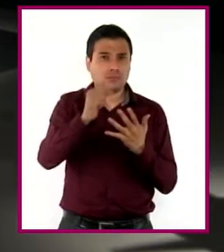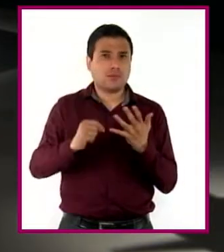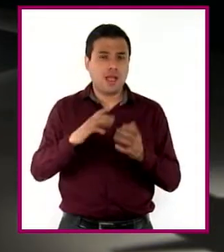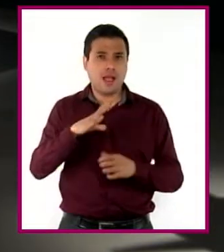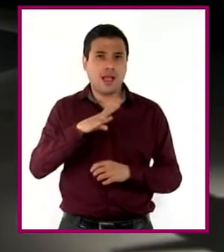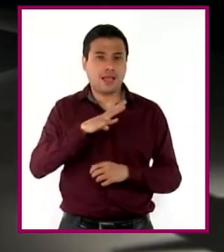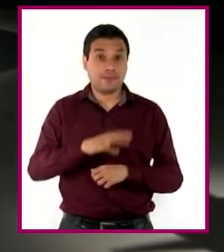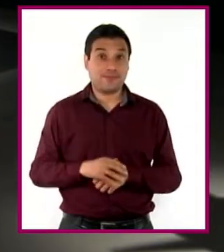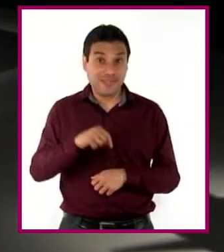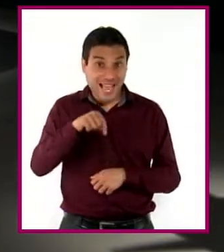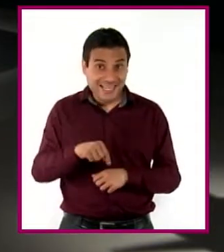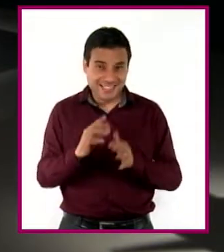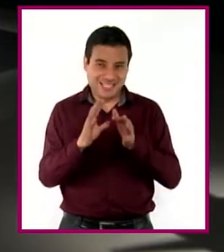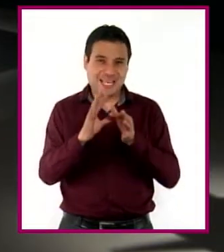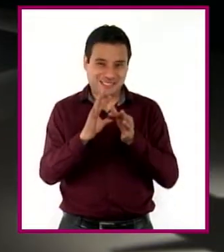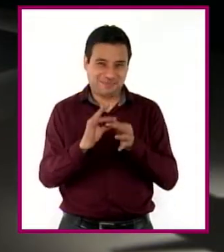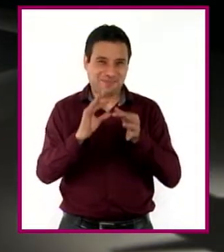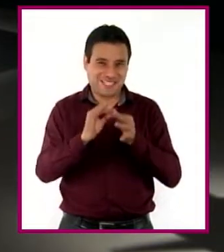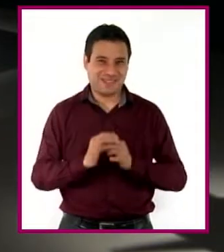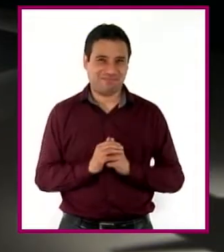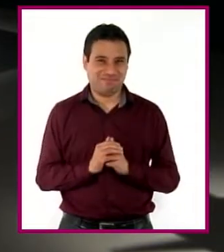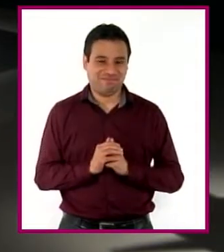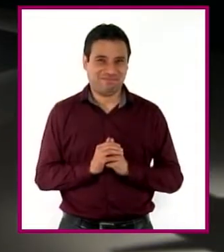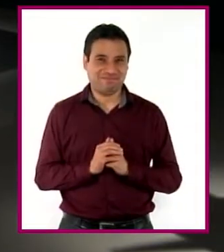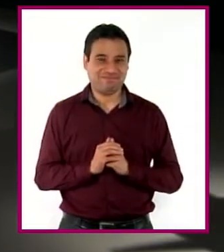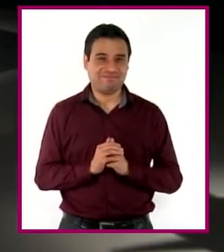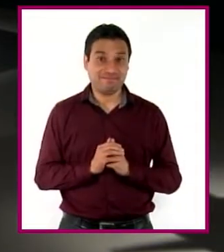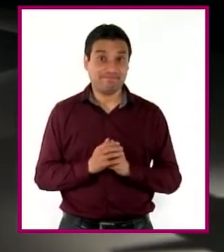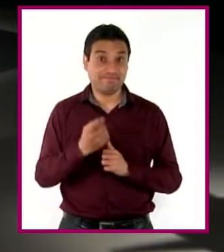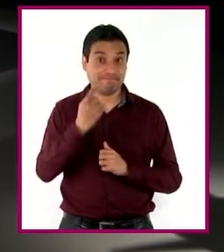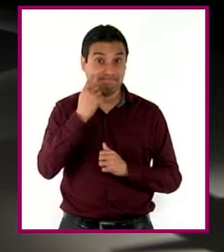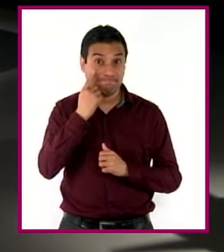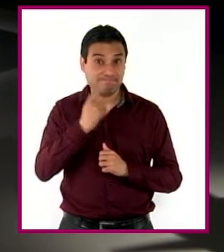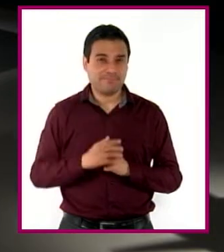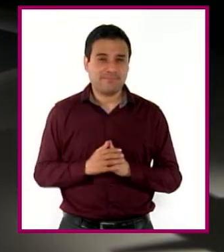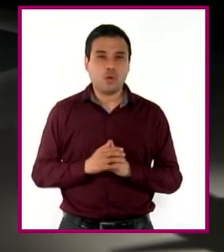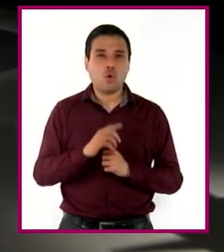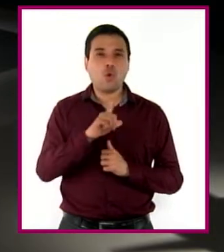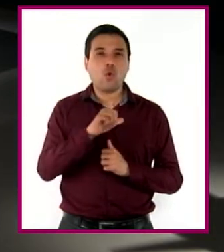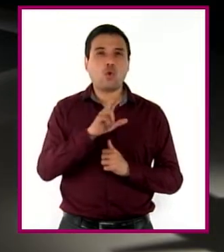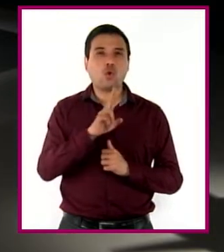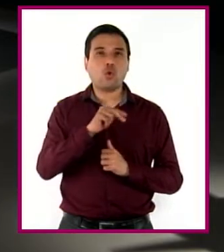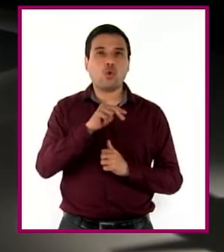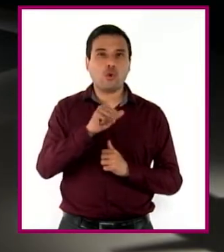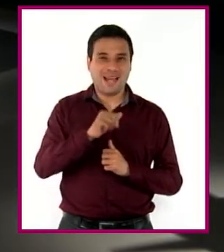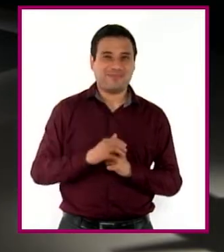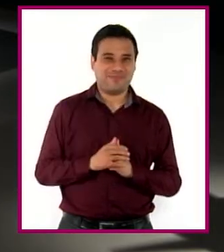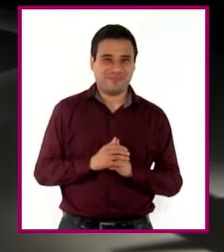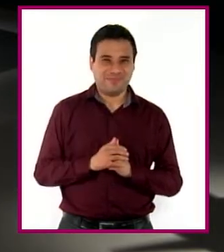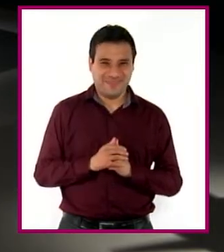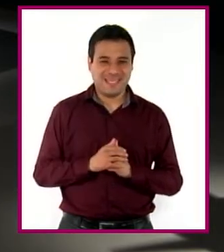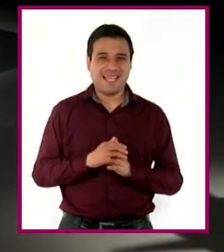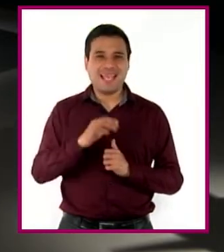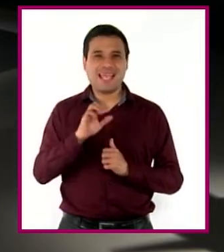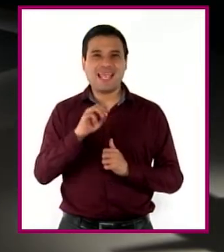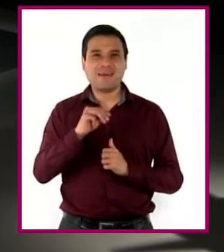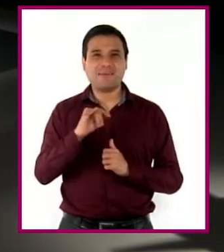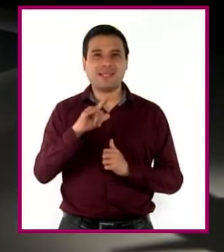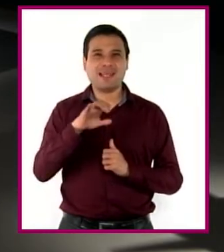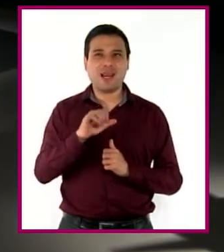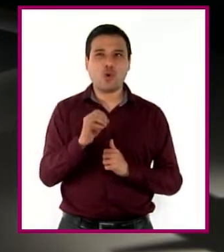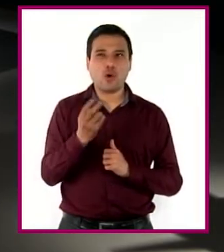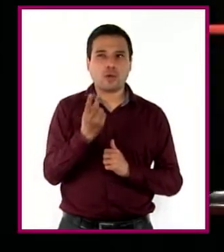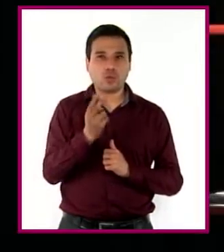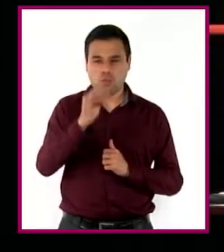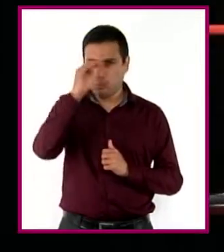de qué manera se les presentó la pregunta sobre sus estudios profesionales a Luna y a Miliano, qué cuestionamientos les provocó y